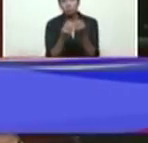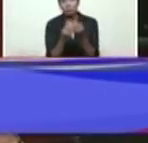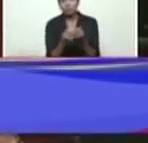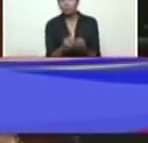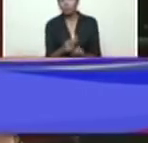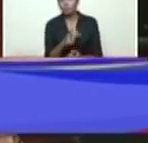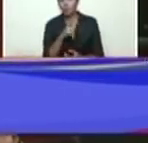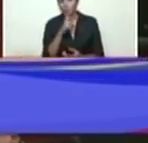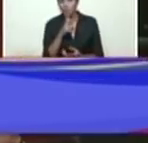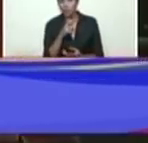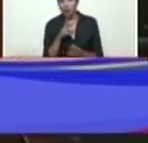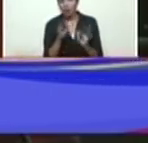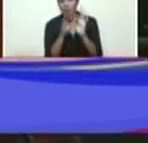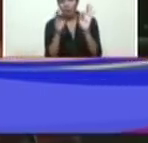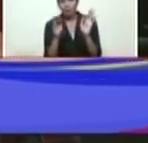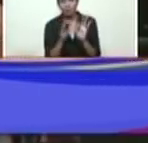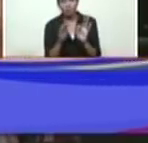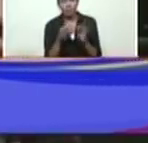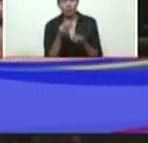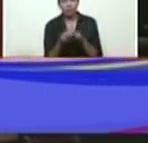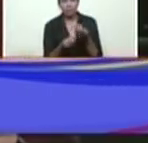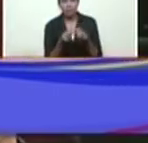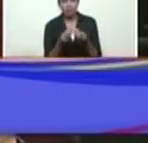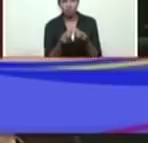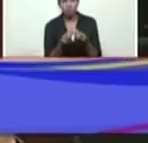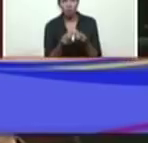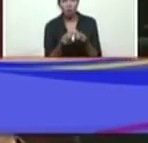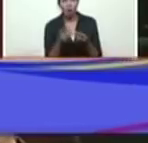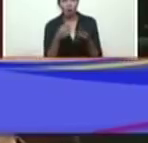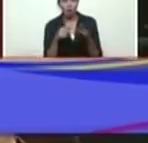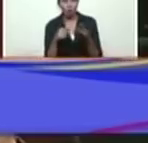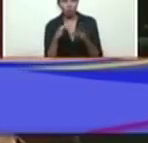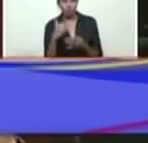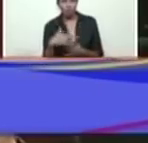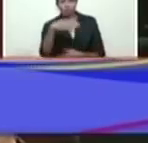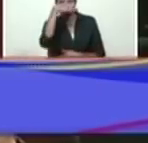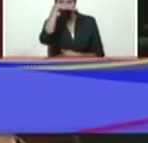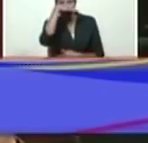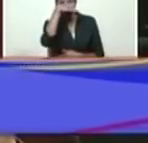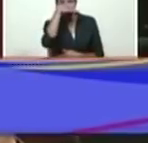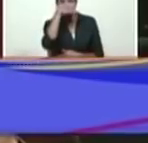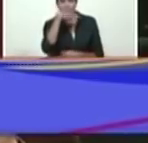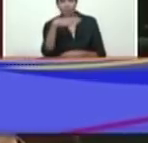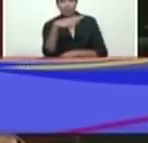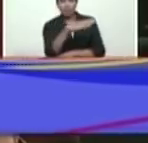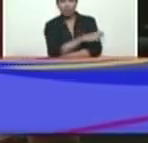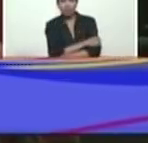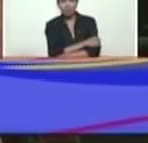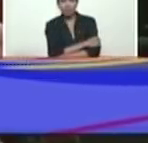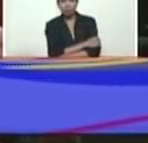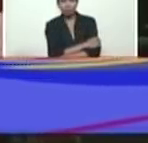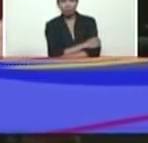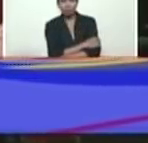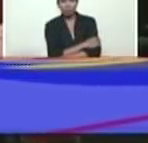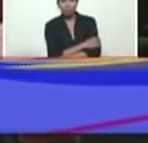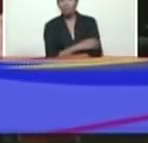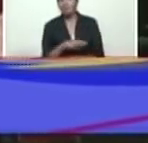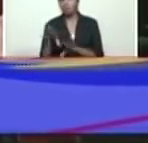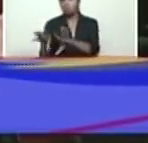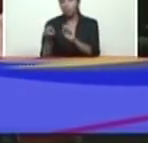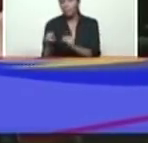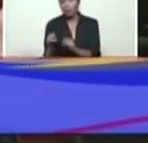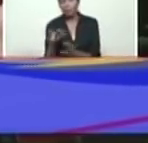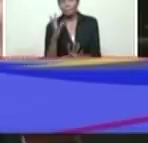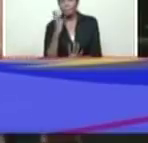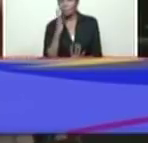de sobretensión con esta acción terrorista de la derecha fascista y del imperio, que por ejemplo,